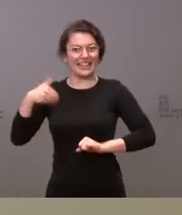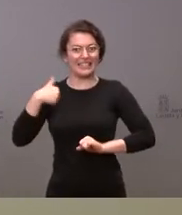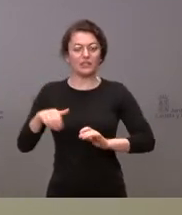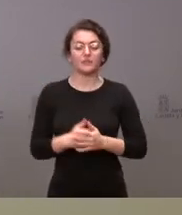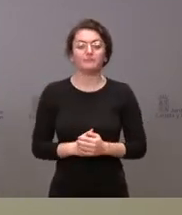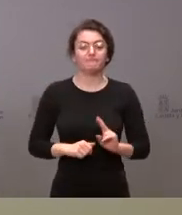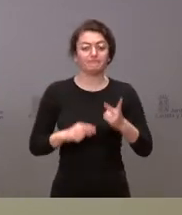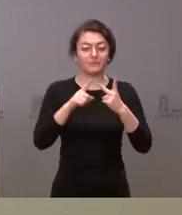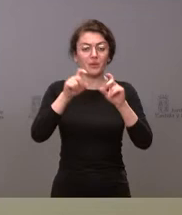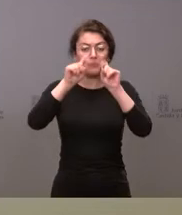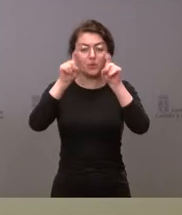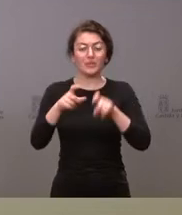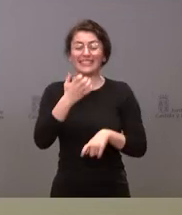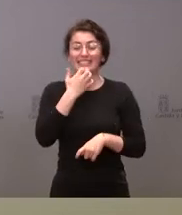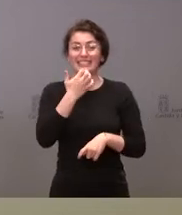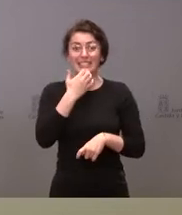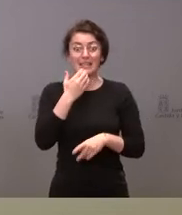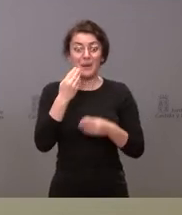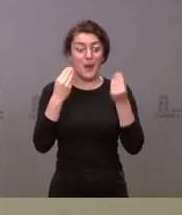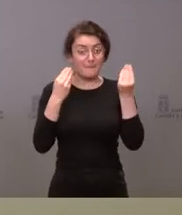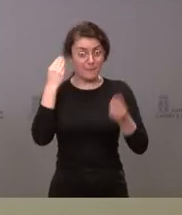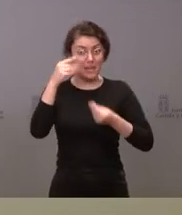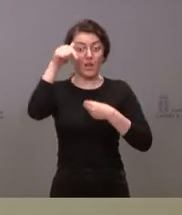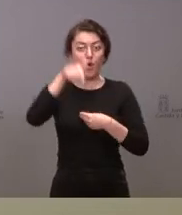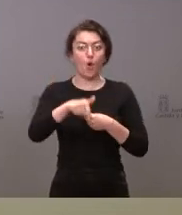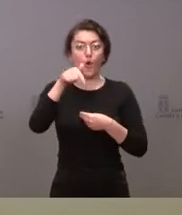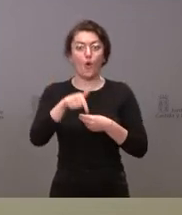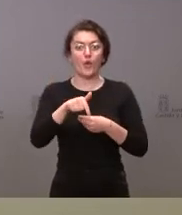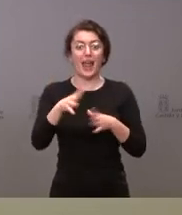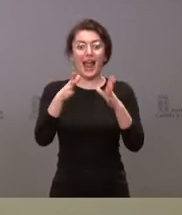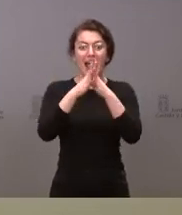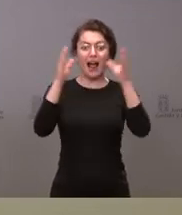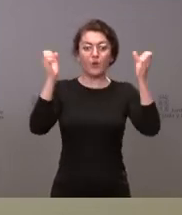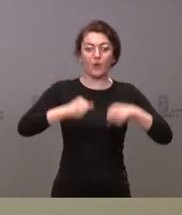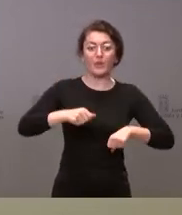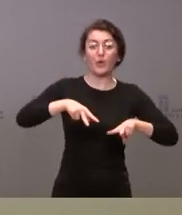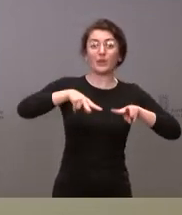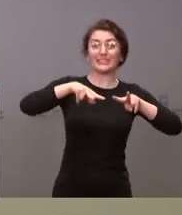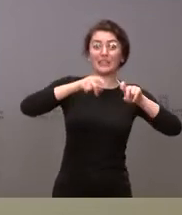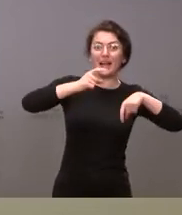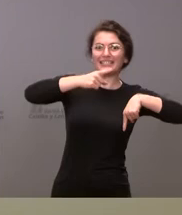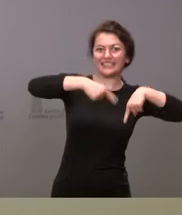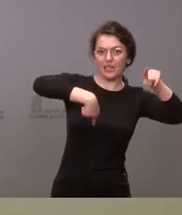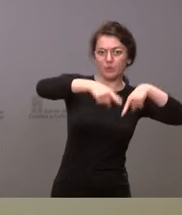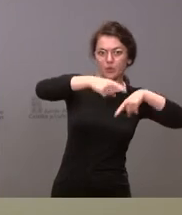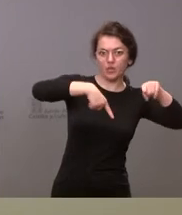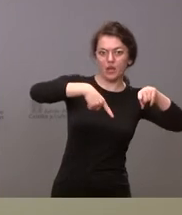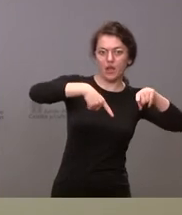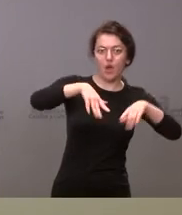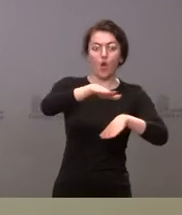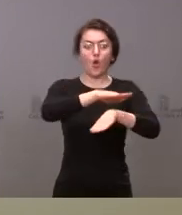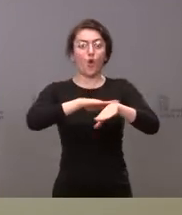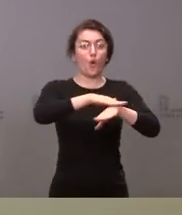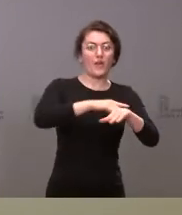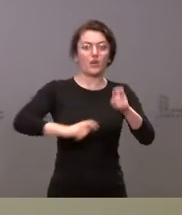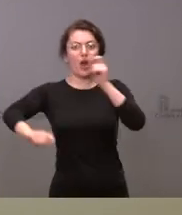me contestara si confía en que hoy se llegue a un acuerdo con los transportistas entre el gobierno y las asociaciones que mantienen